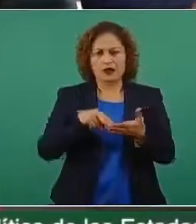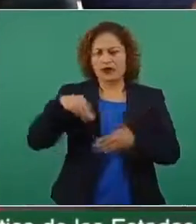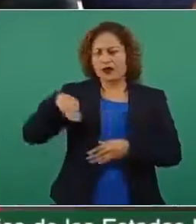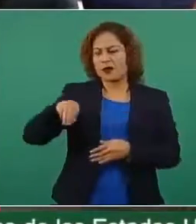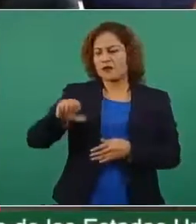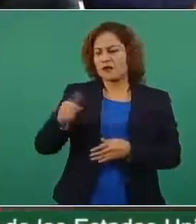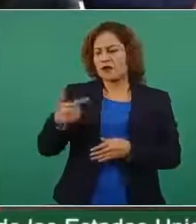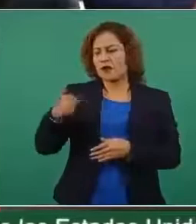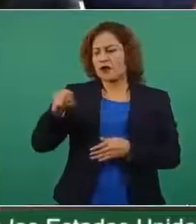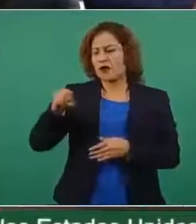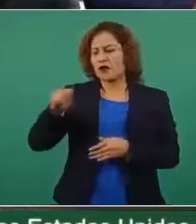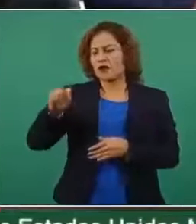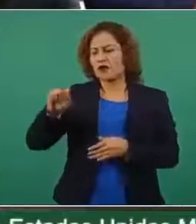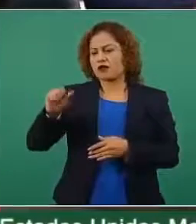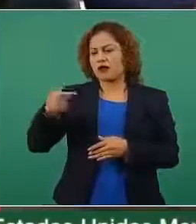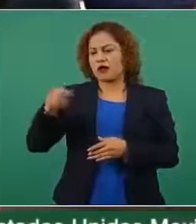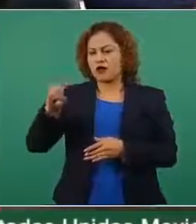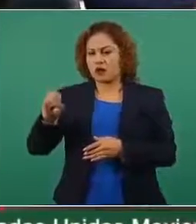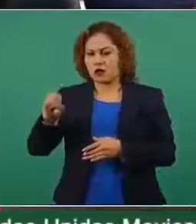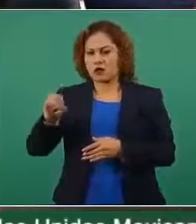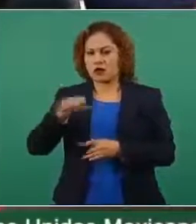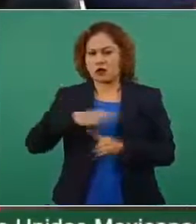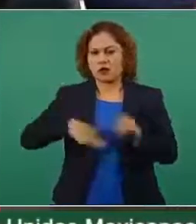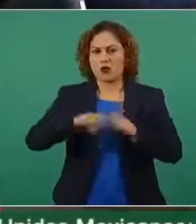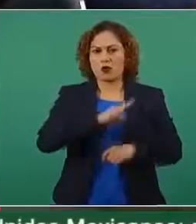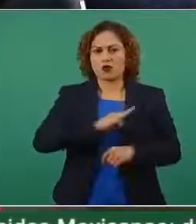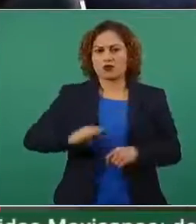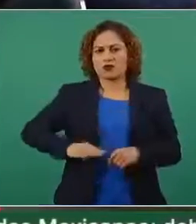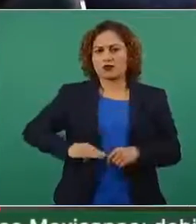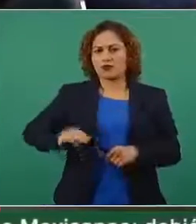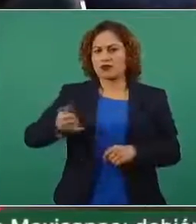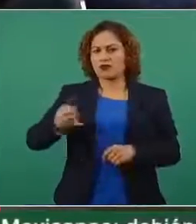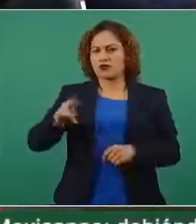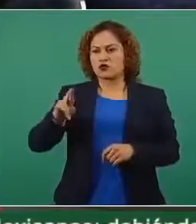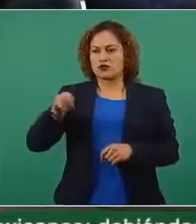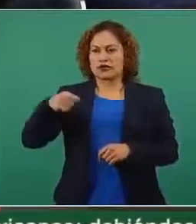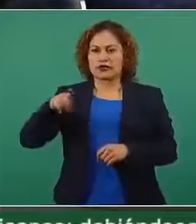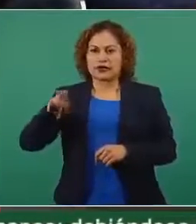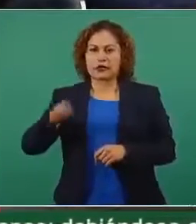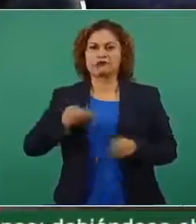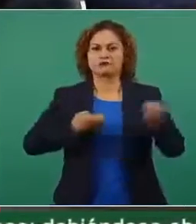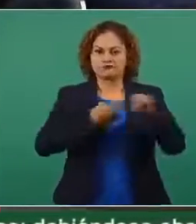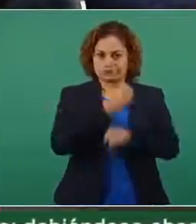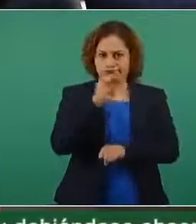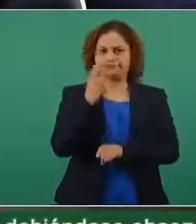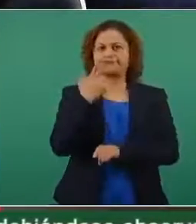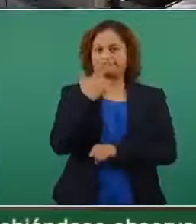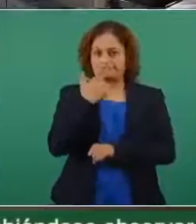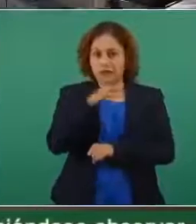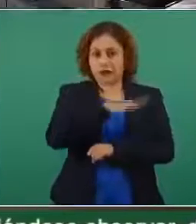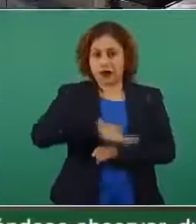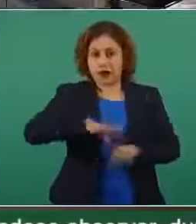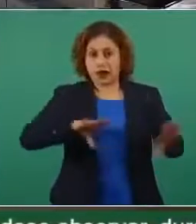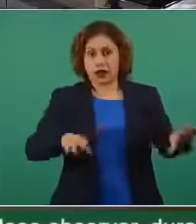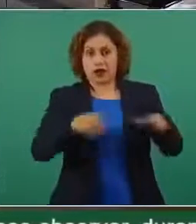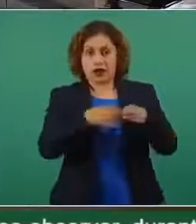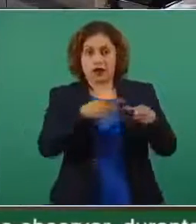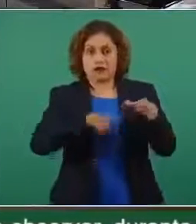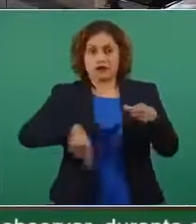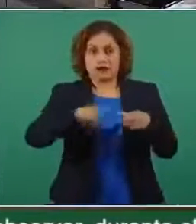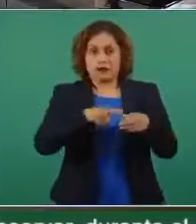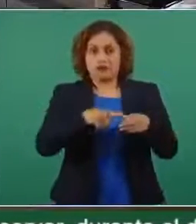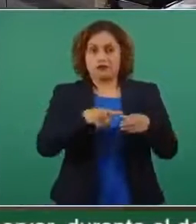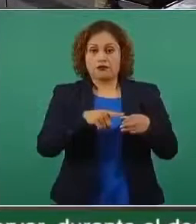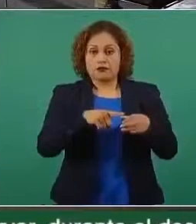Magotabo en Urique en el municipio de Urique en Chihuahua donde ellos ahorita están aquí